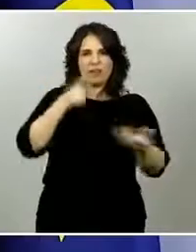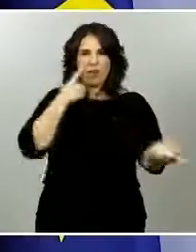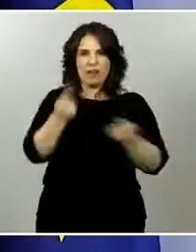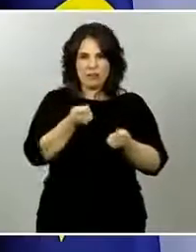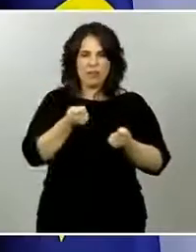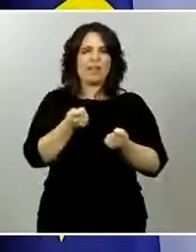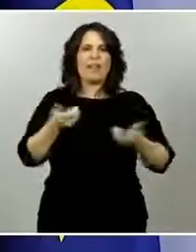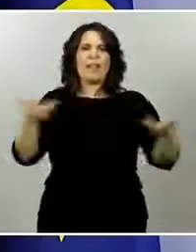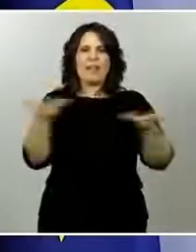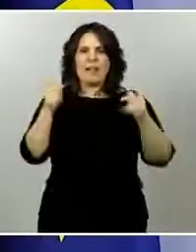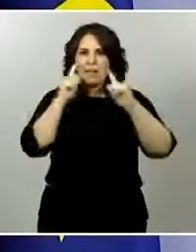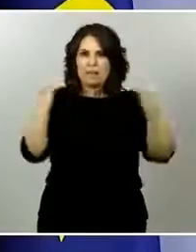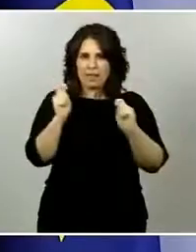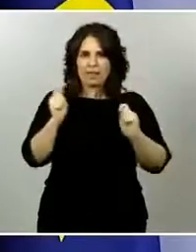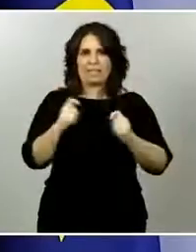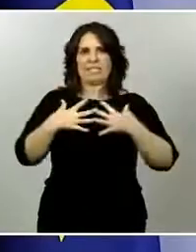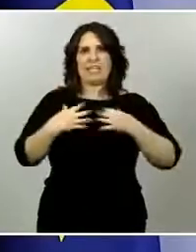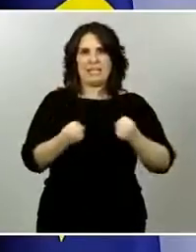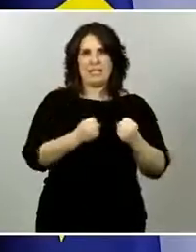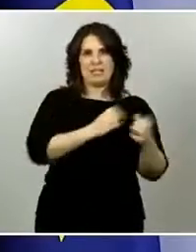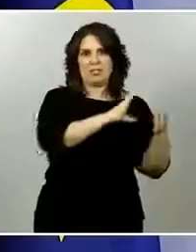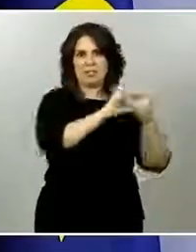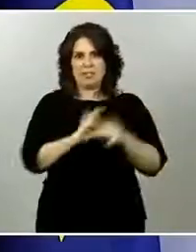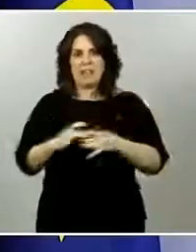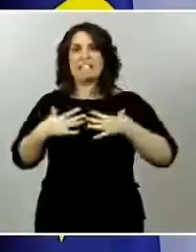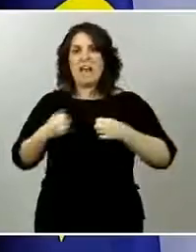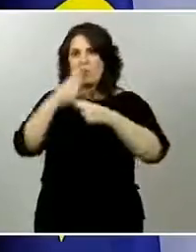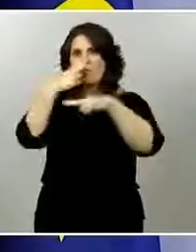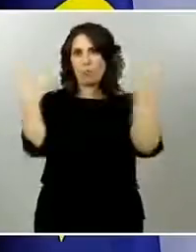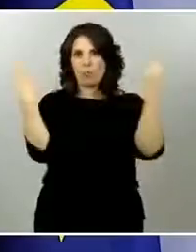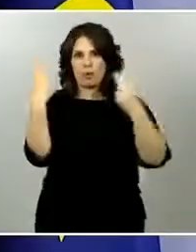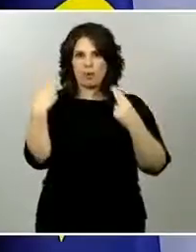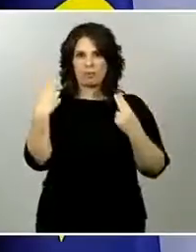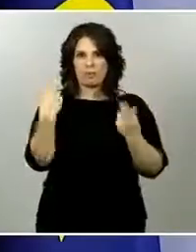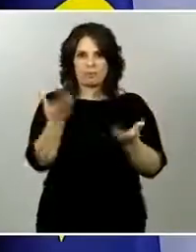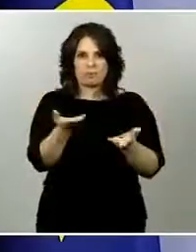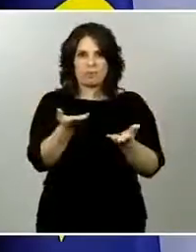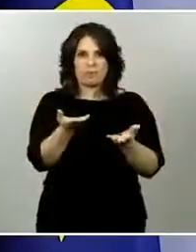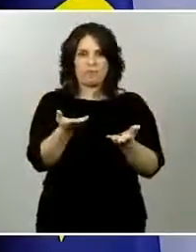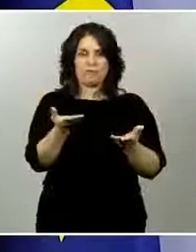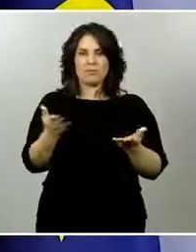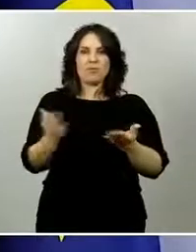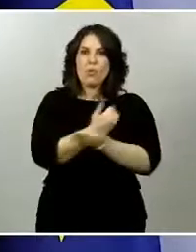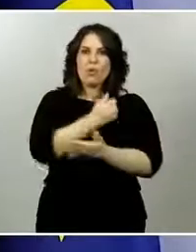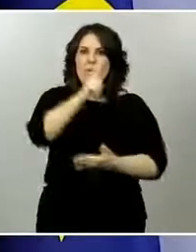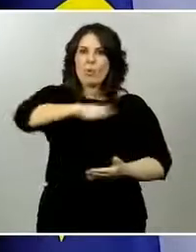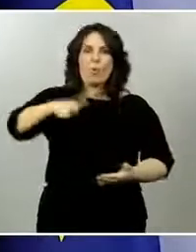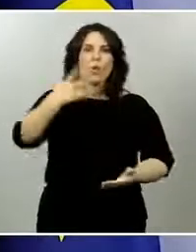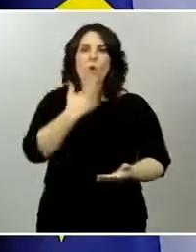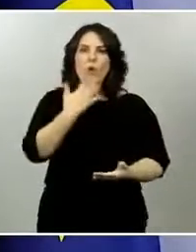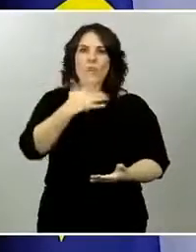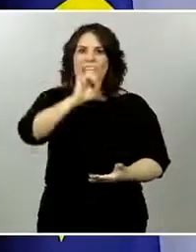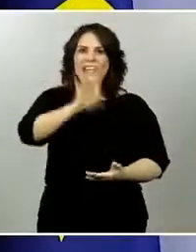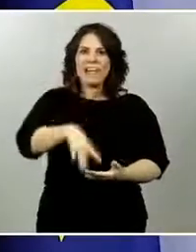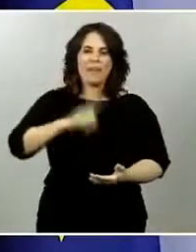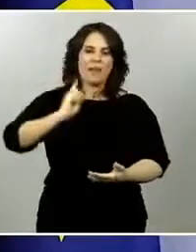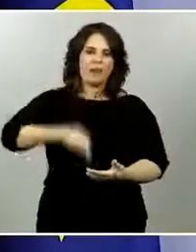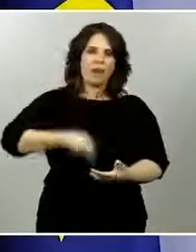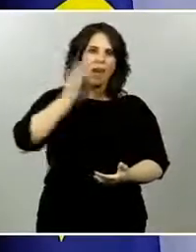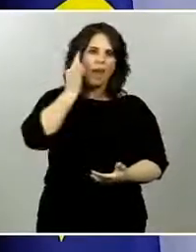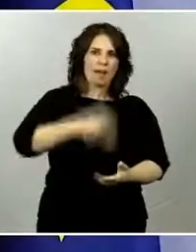Es decir, los técnicos, los profesionales, los funcionarios que están trabajando en el Centro de Coordinación de Alertas y Emergencias Sanitarias